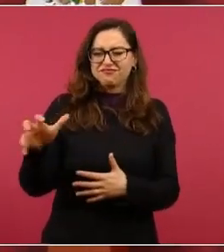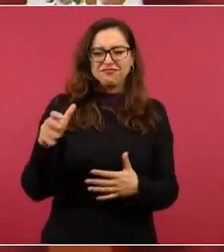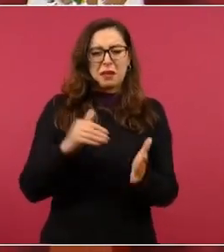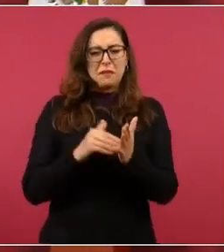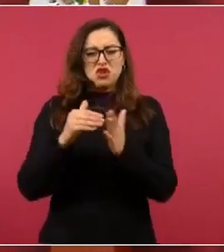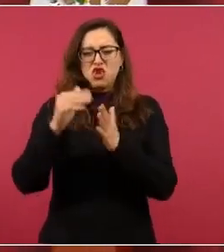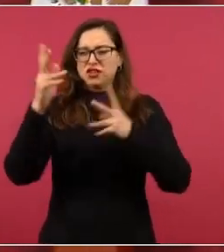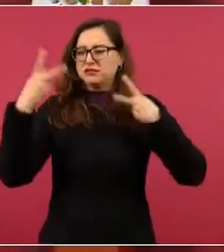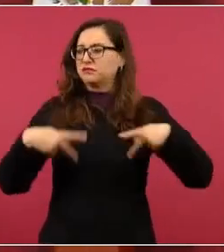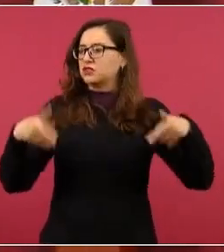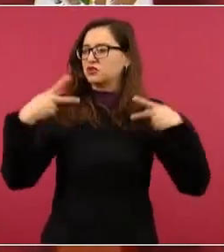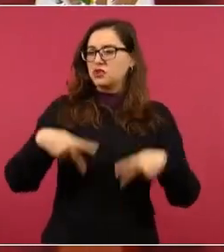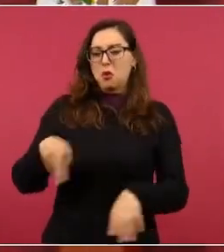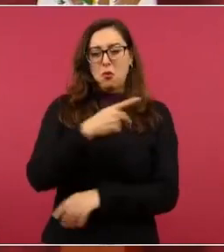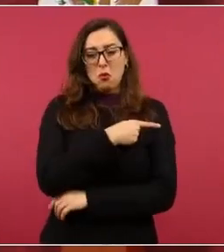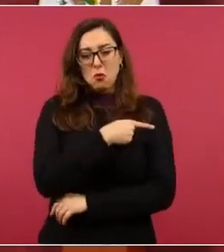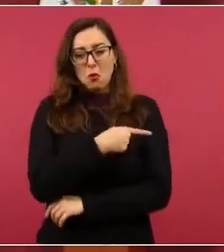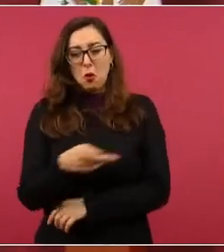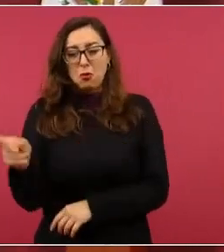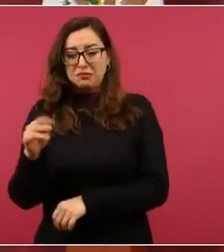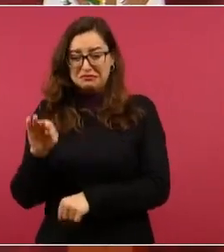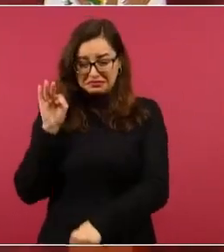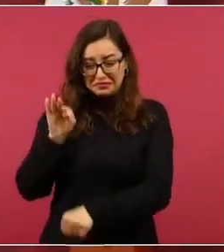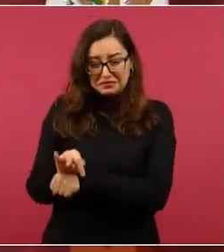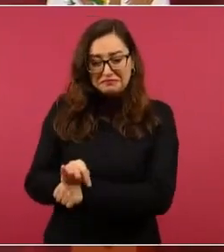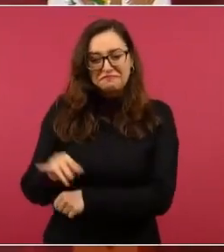de la tierra.